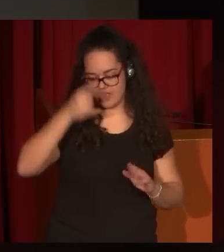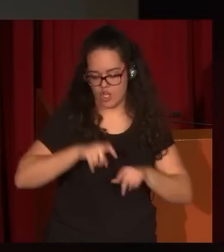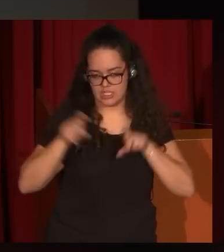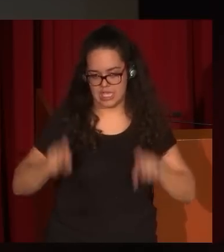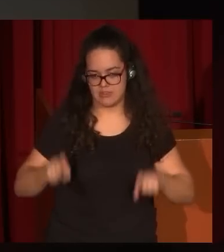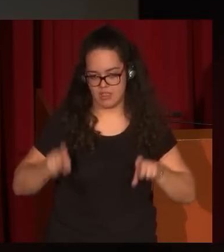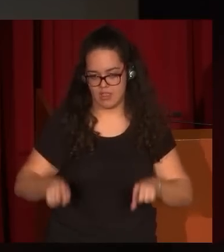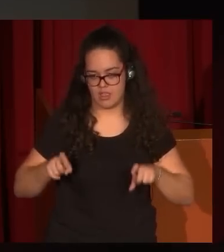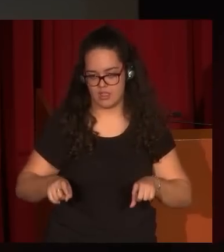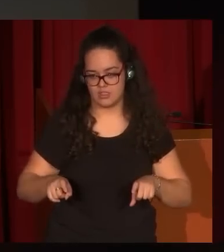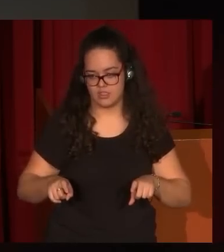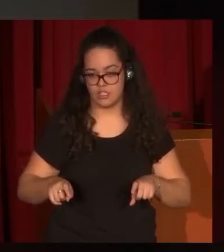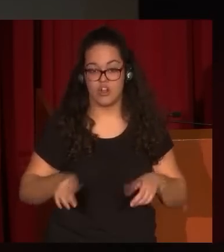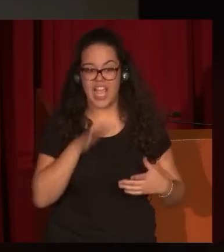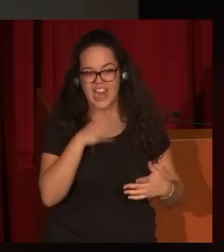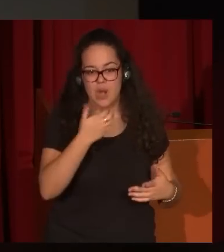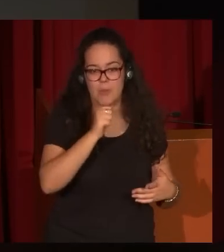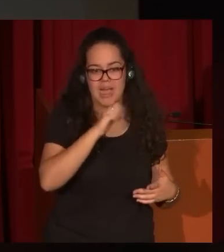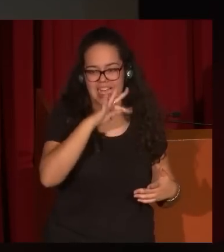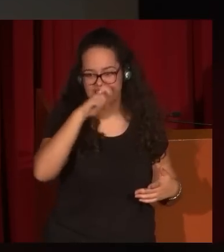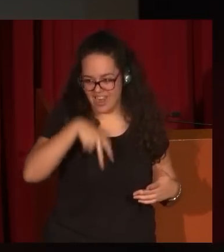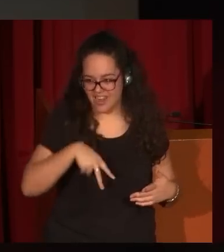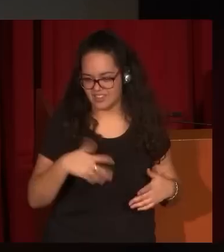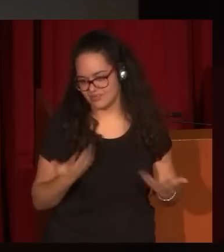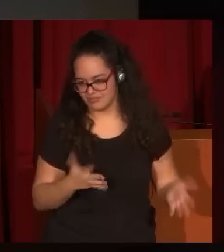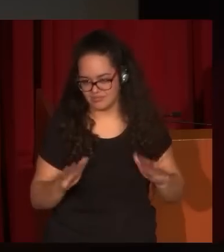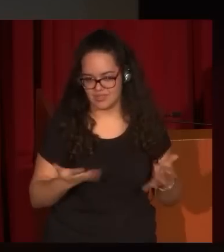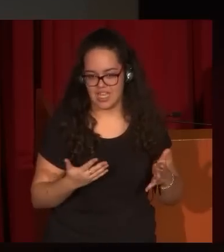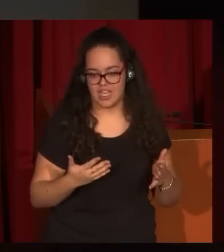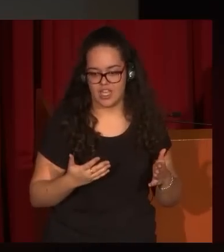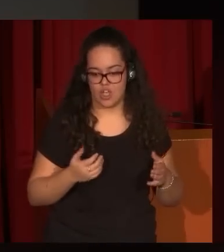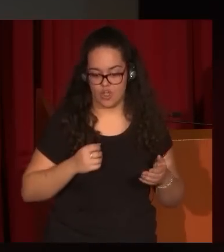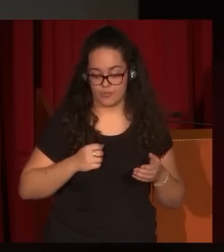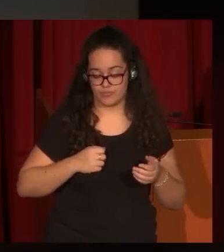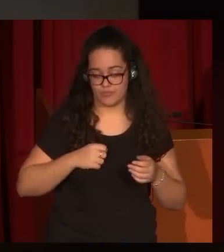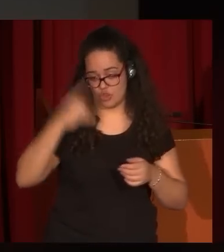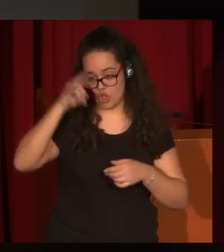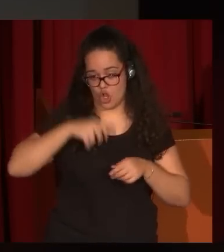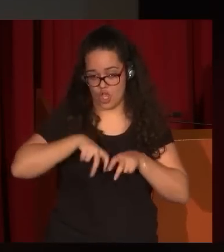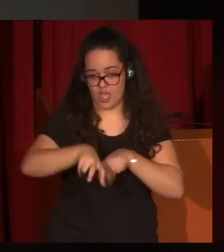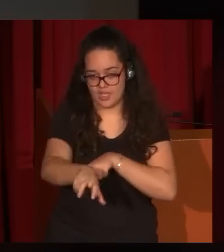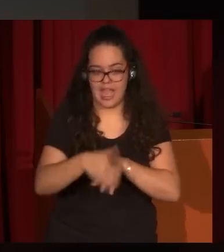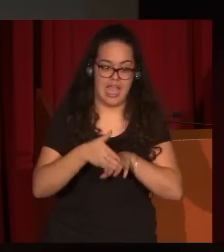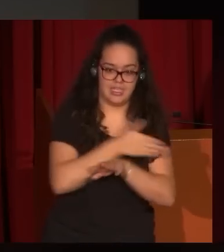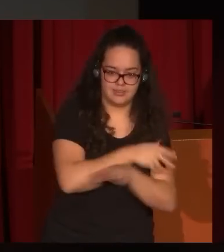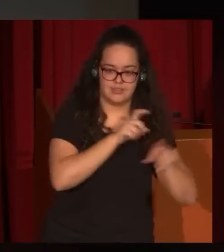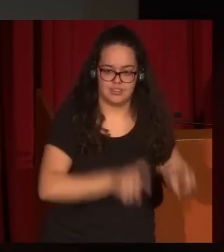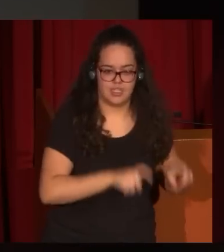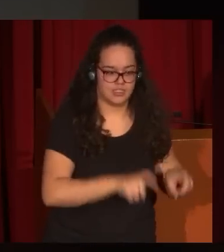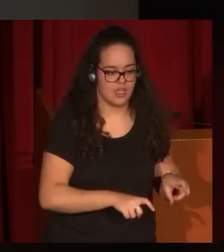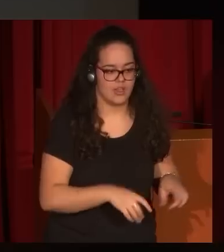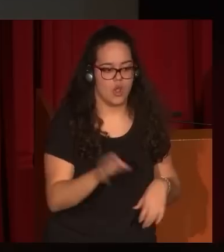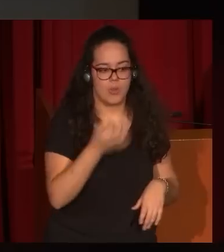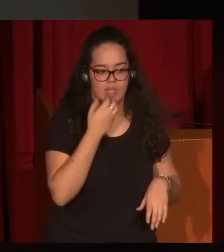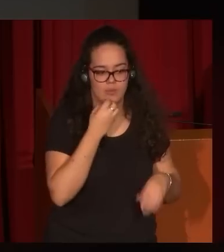antes de lo que hoy es el batán, digámoslo así, antes de las corridas de toros. O este gran despliegue de la romería de San